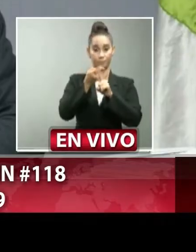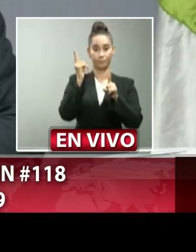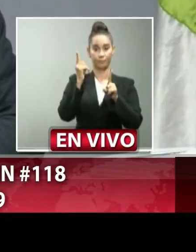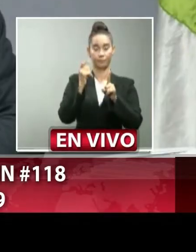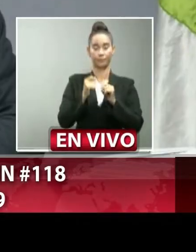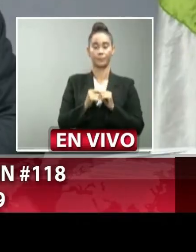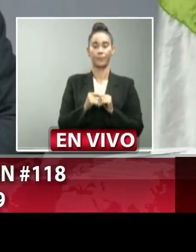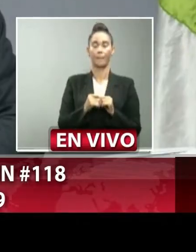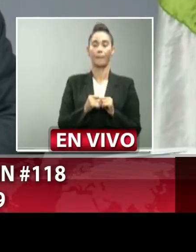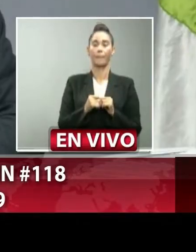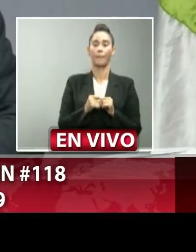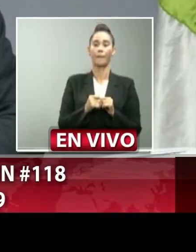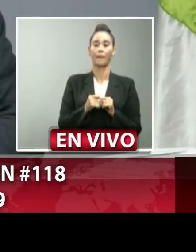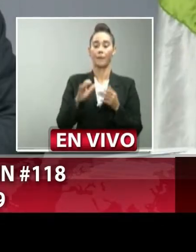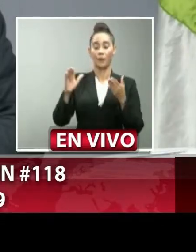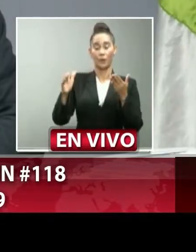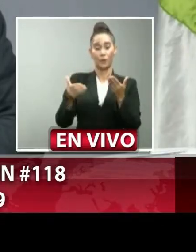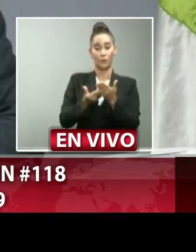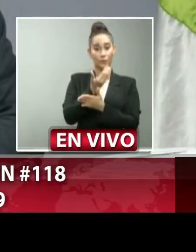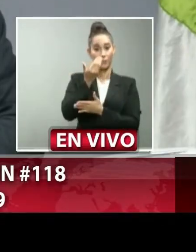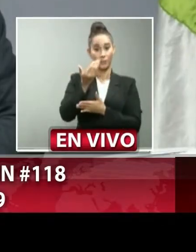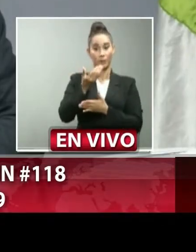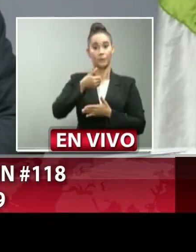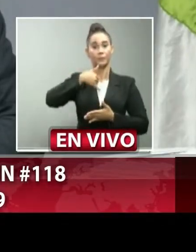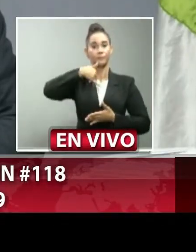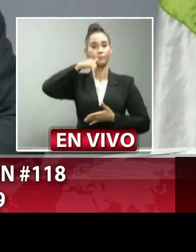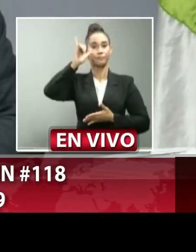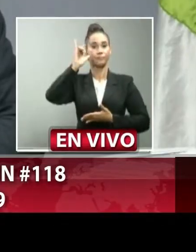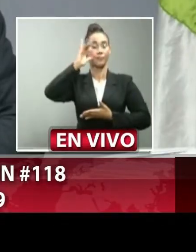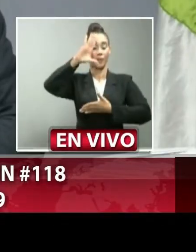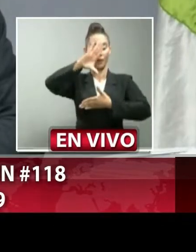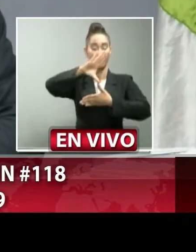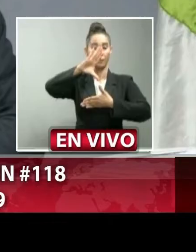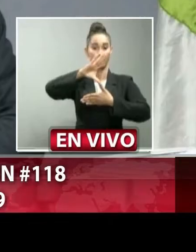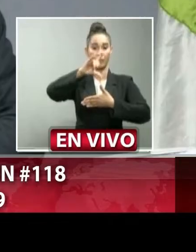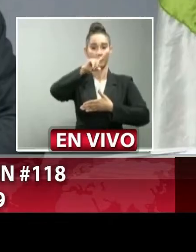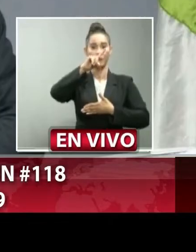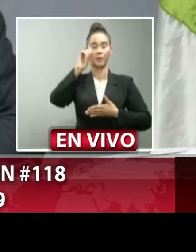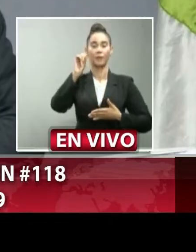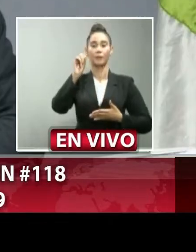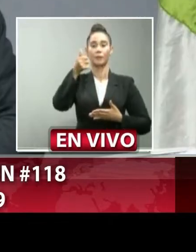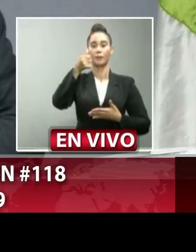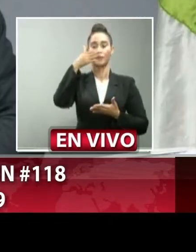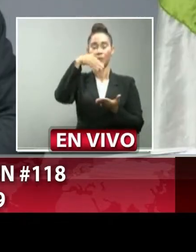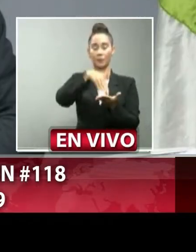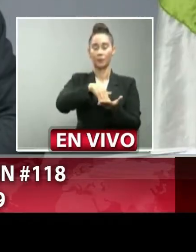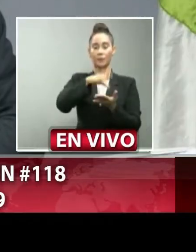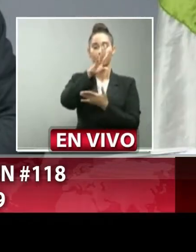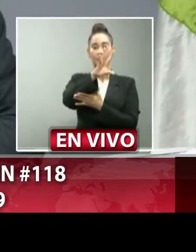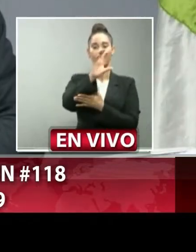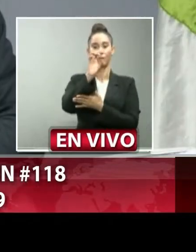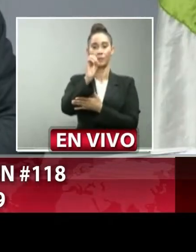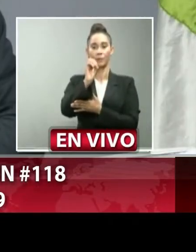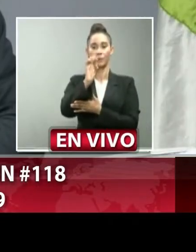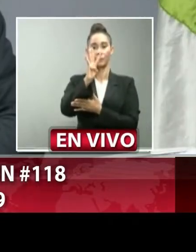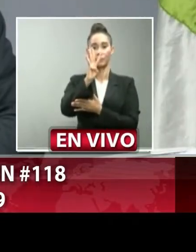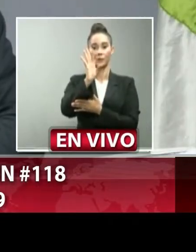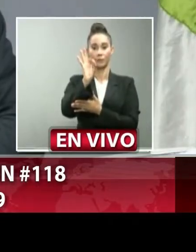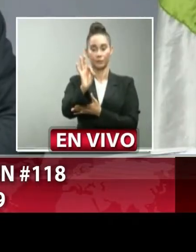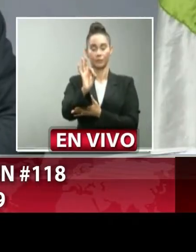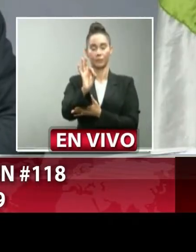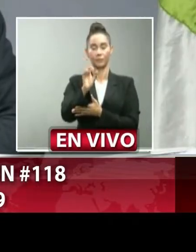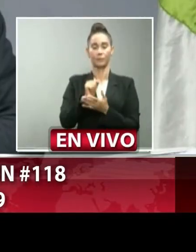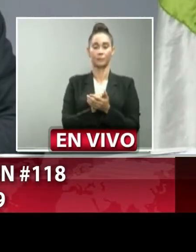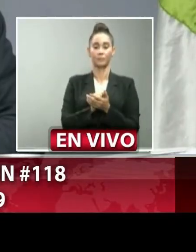los nuevos del día de ayer 110.549 con un